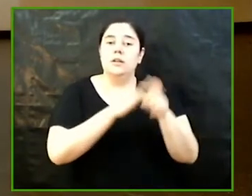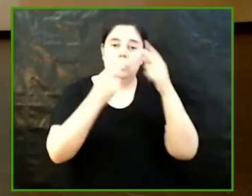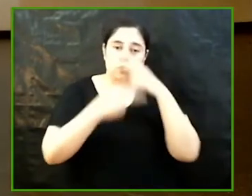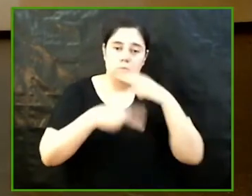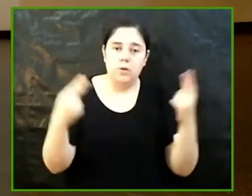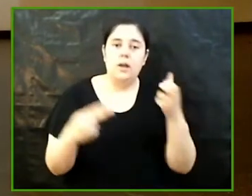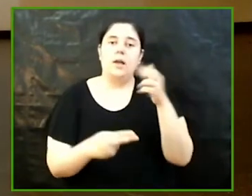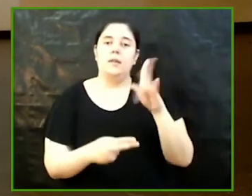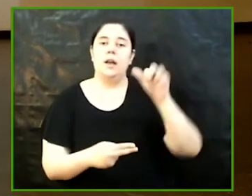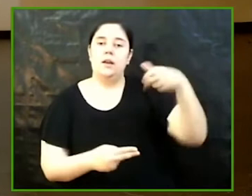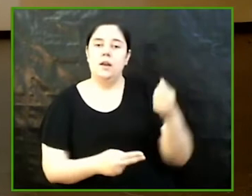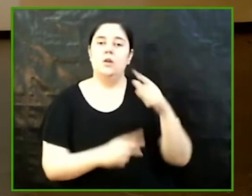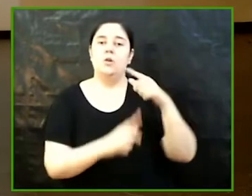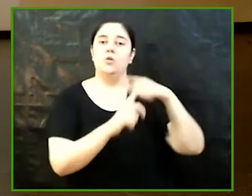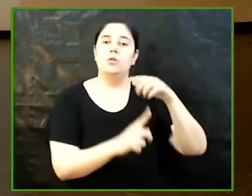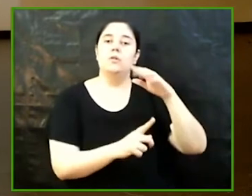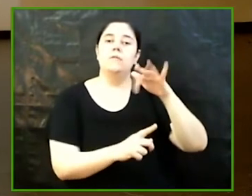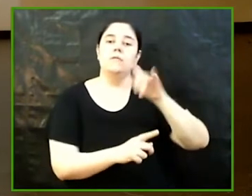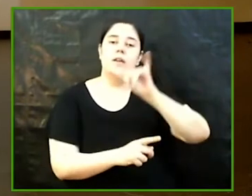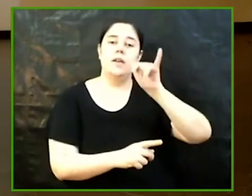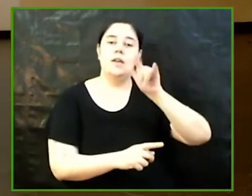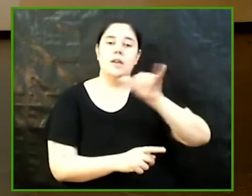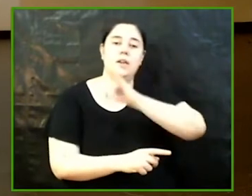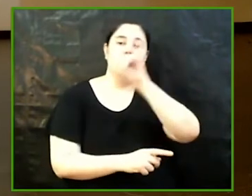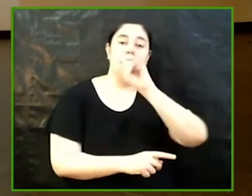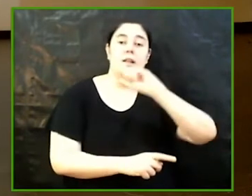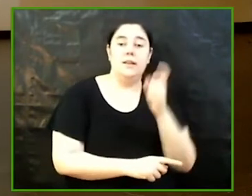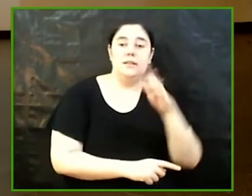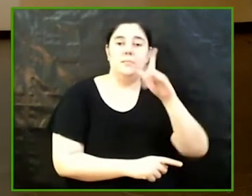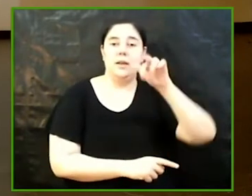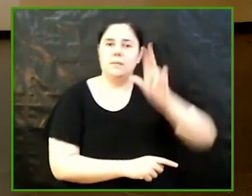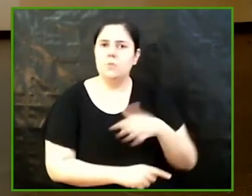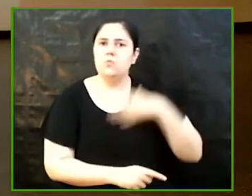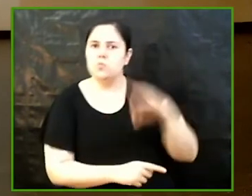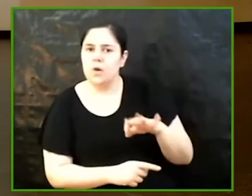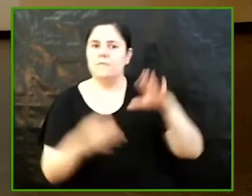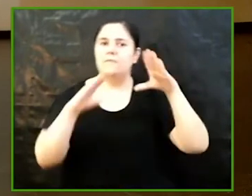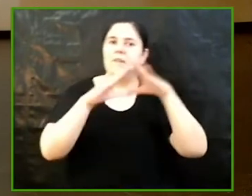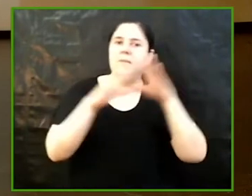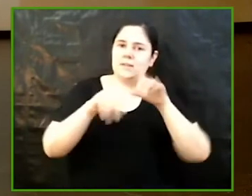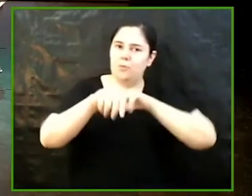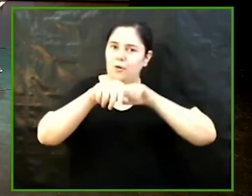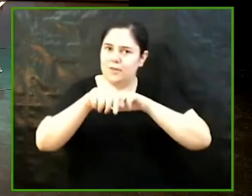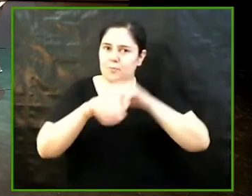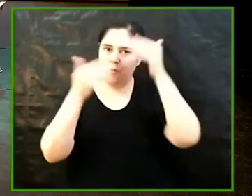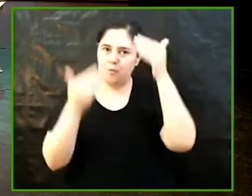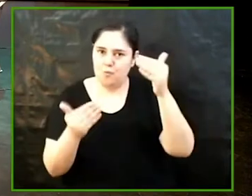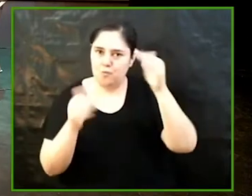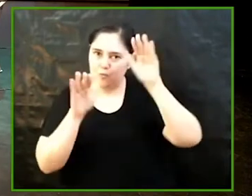Menjíbar Un debat abierto ¿Es posible un feminismo musulmán? El tutor Fernando Izquierdo Briggs